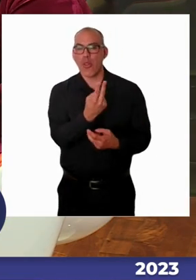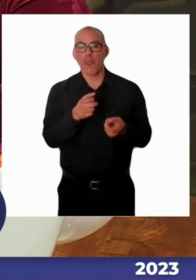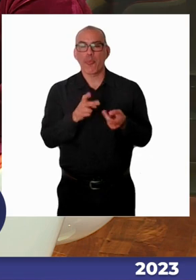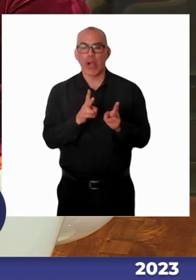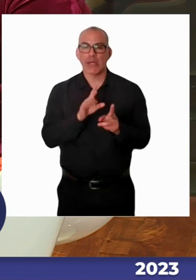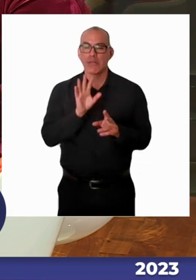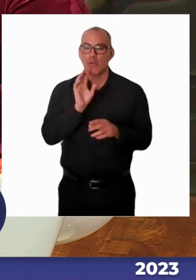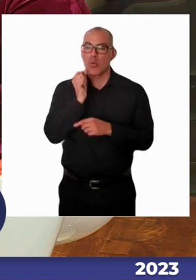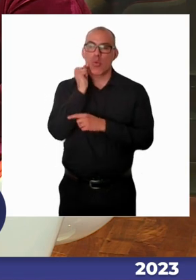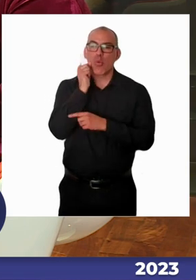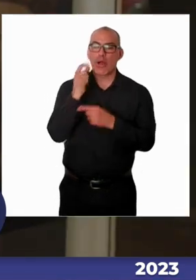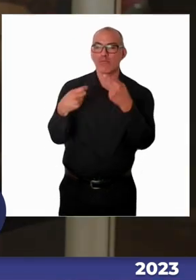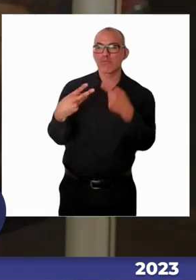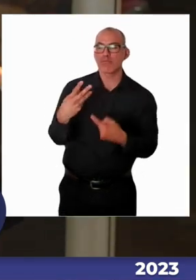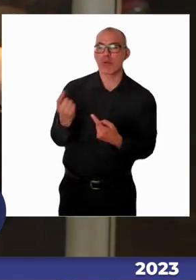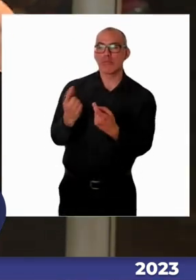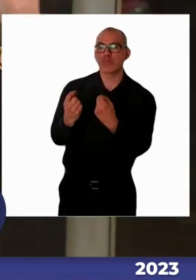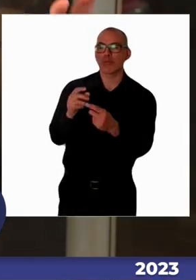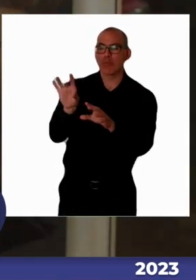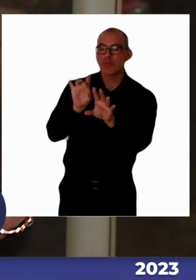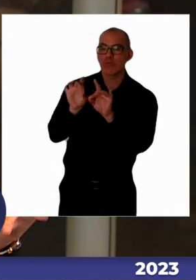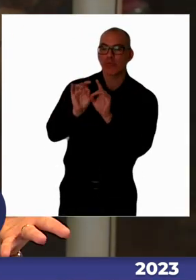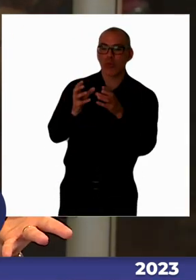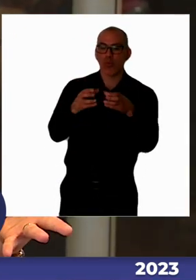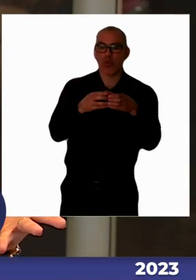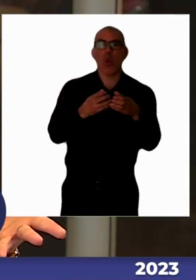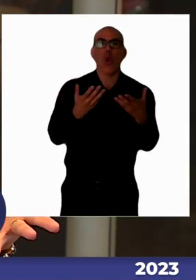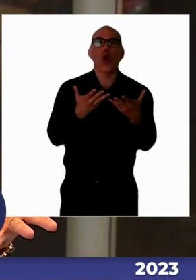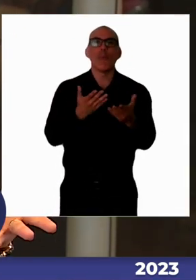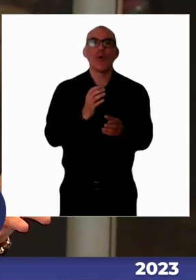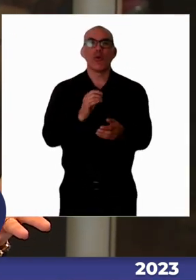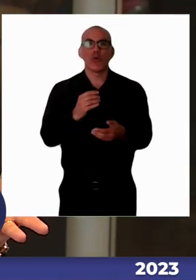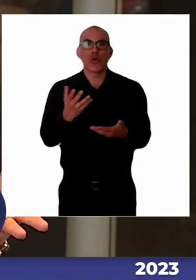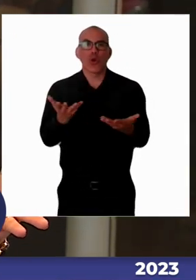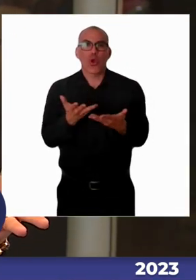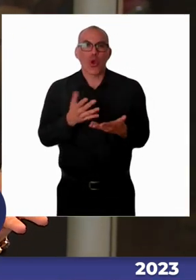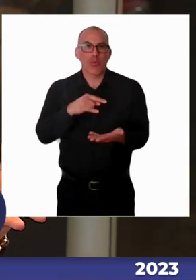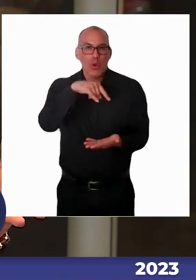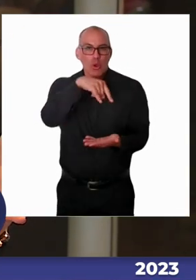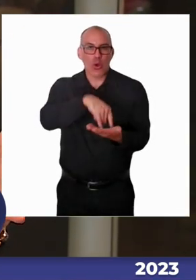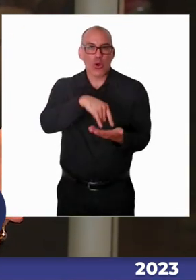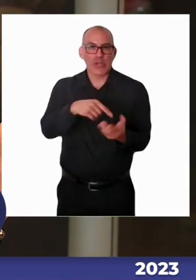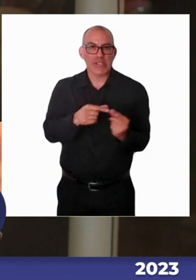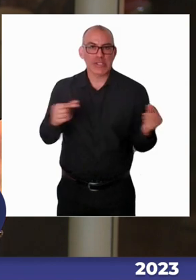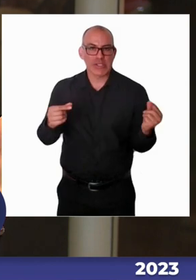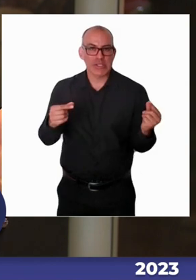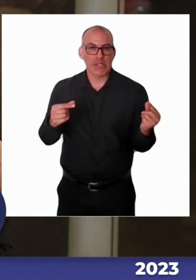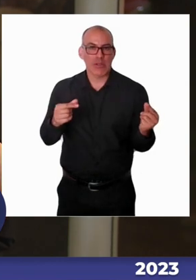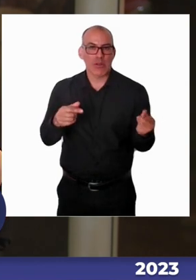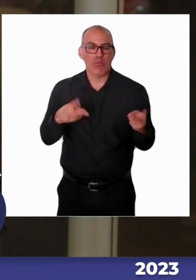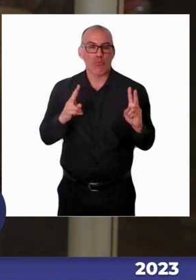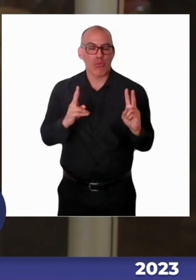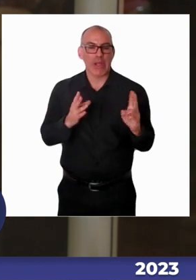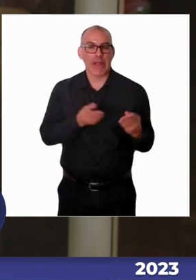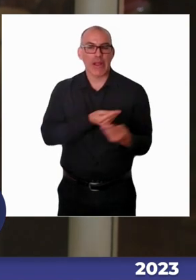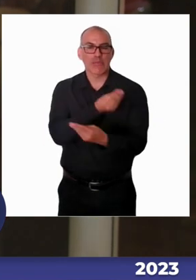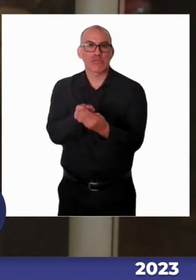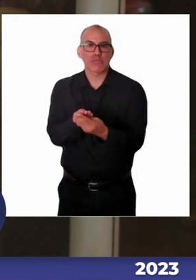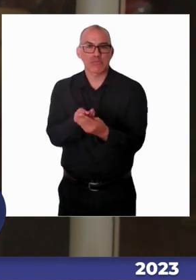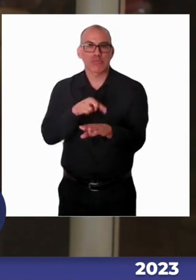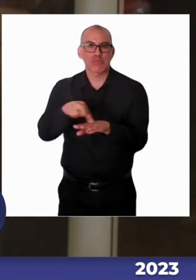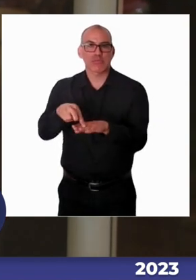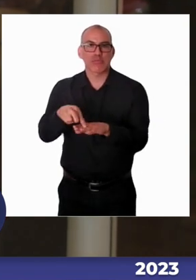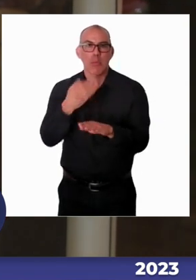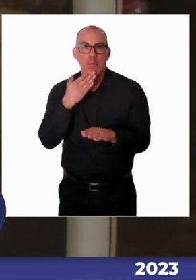que fortaleza y debilidad es tu observado en el funcionamiento del programa de integración escolar, en tu experiencia con